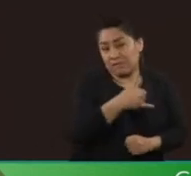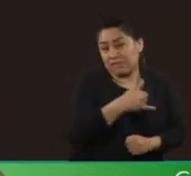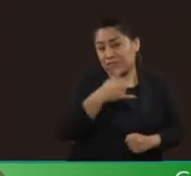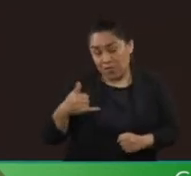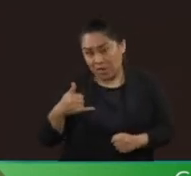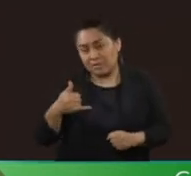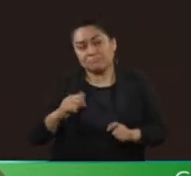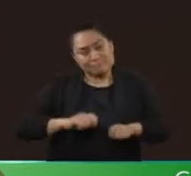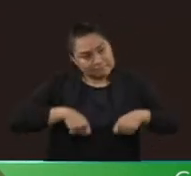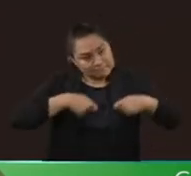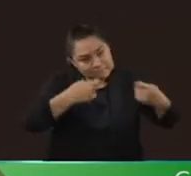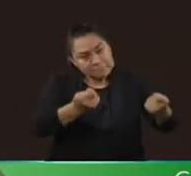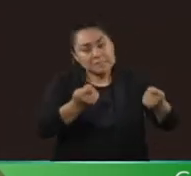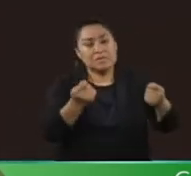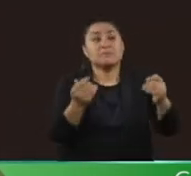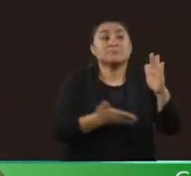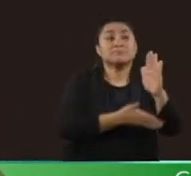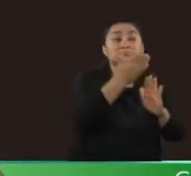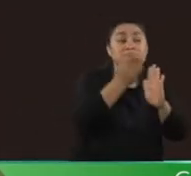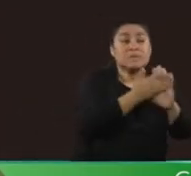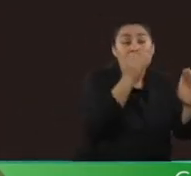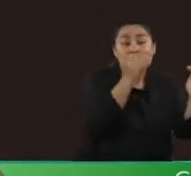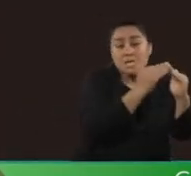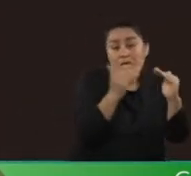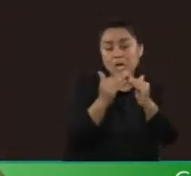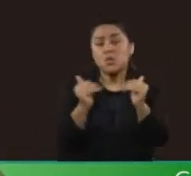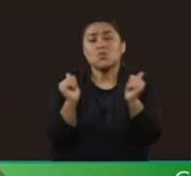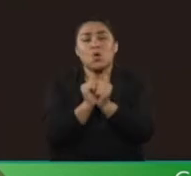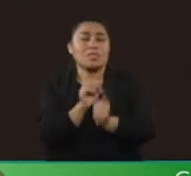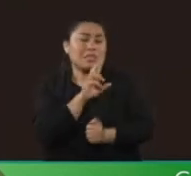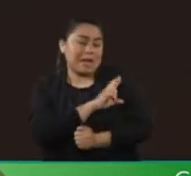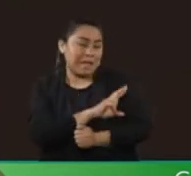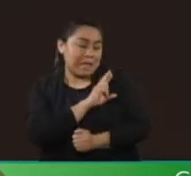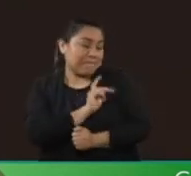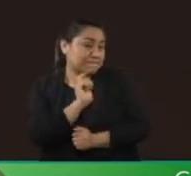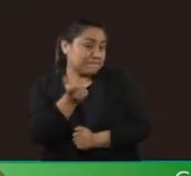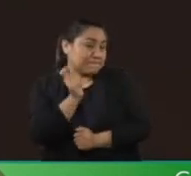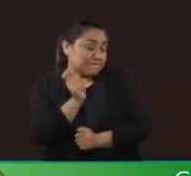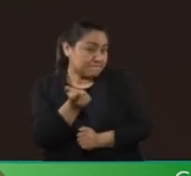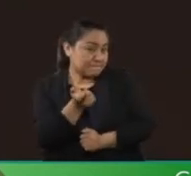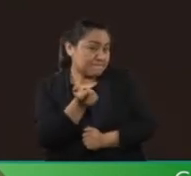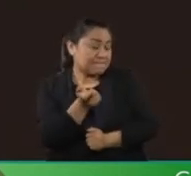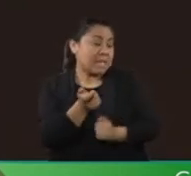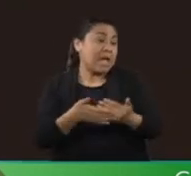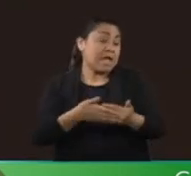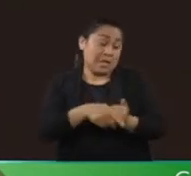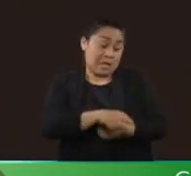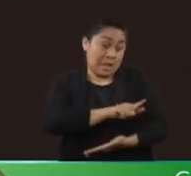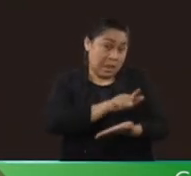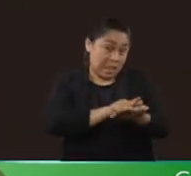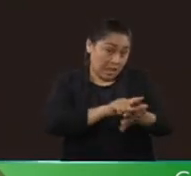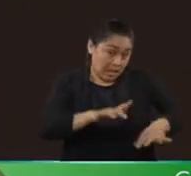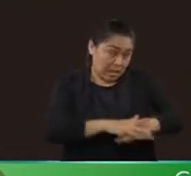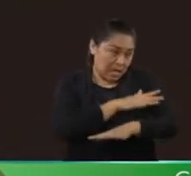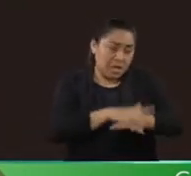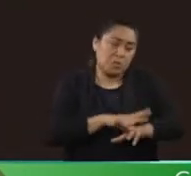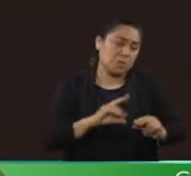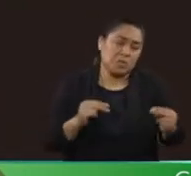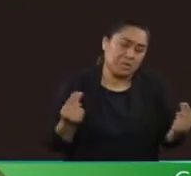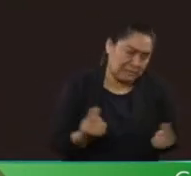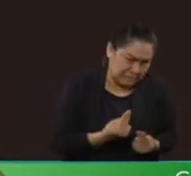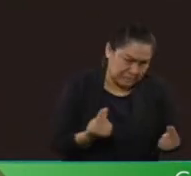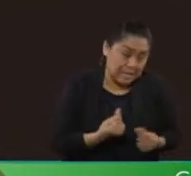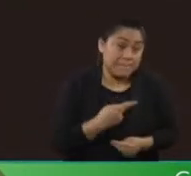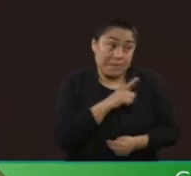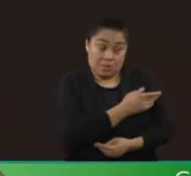construir y arrendar viviendas accesibles a los trabajadores no requería una reforma constitucional. Y aunque esta